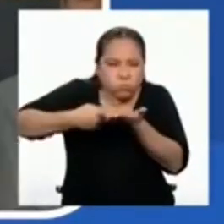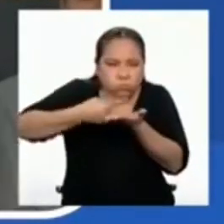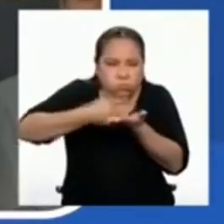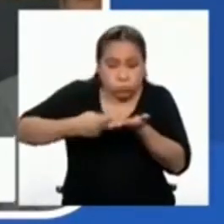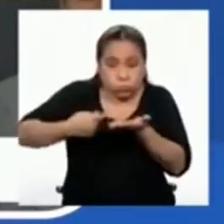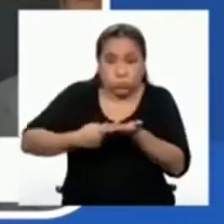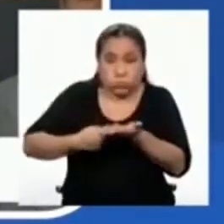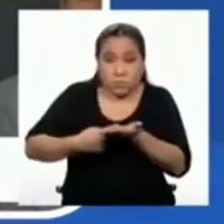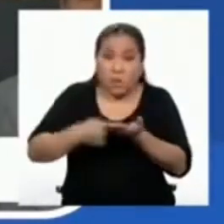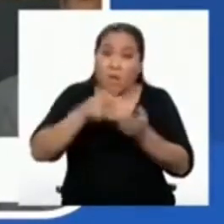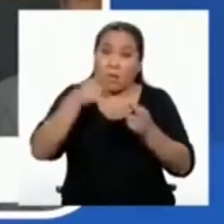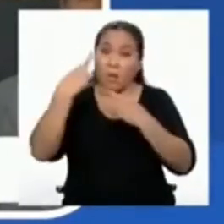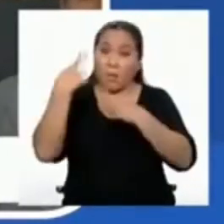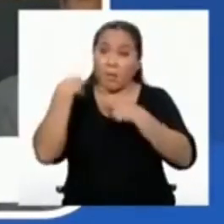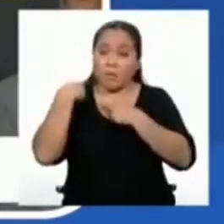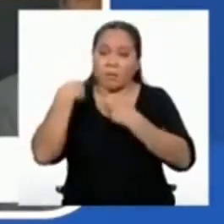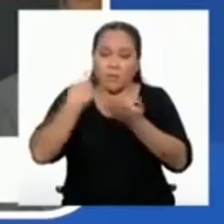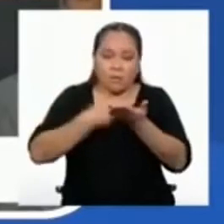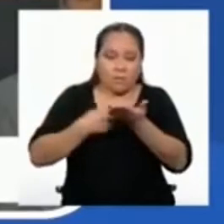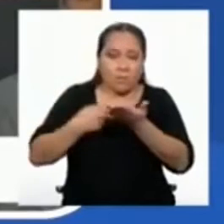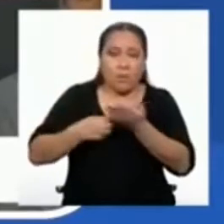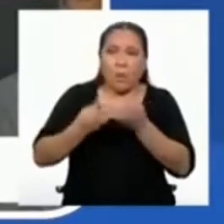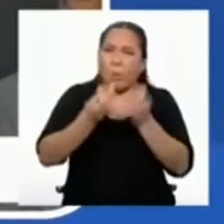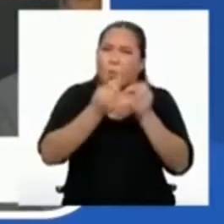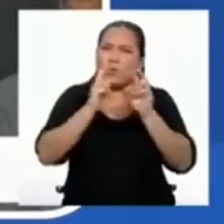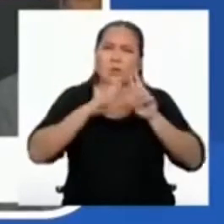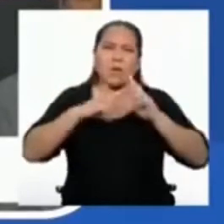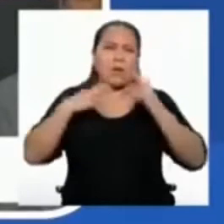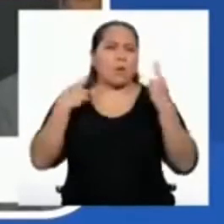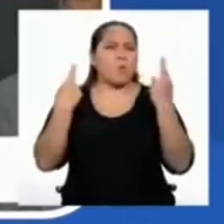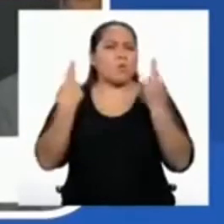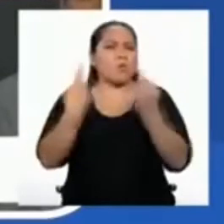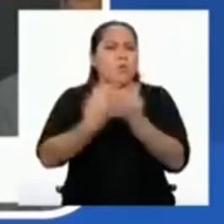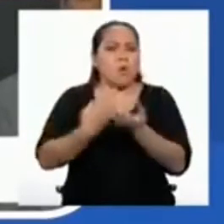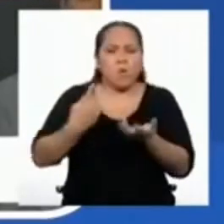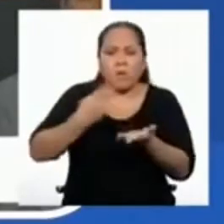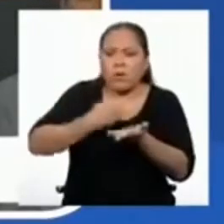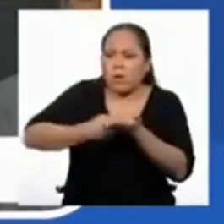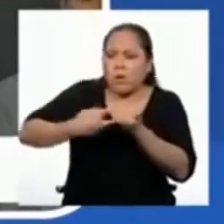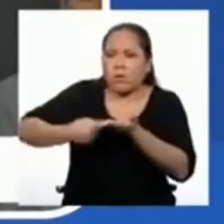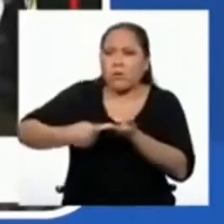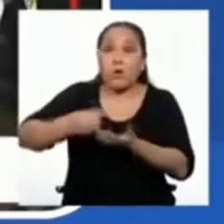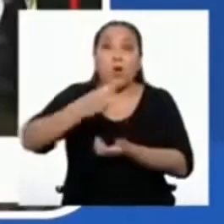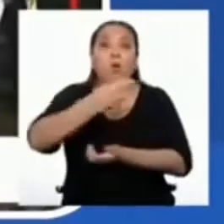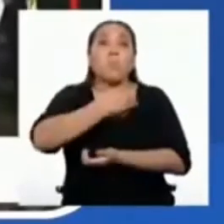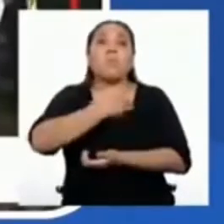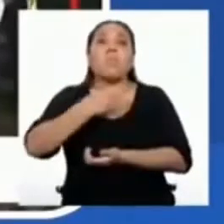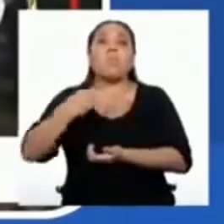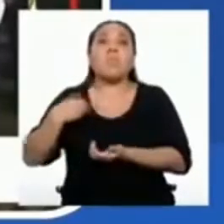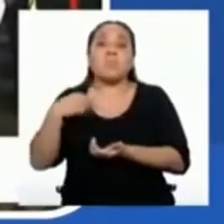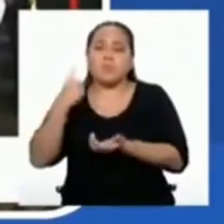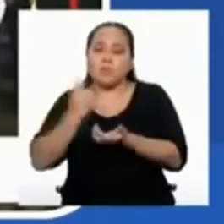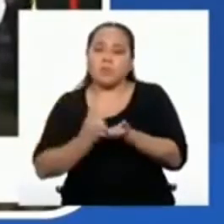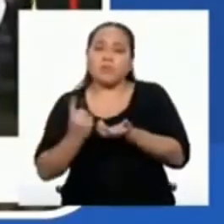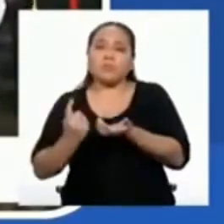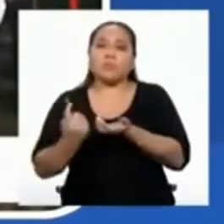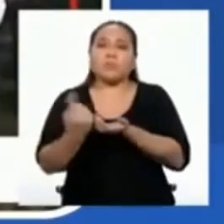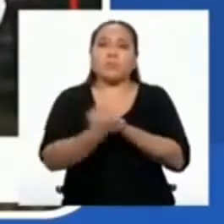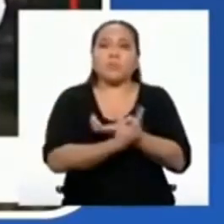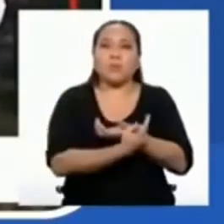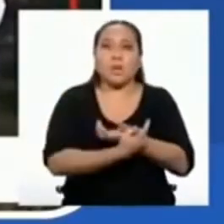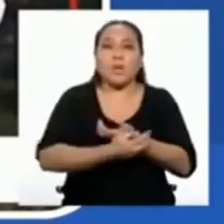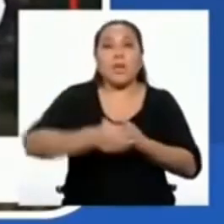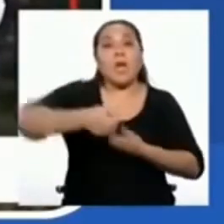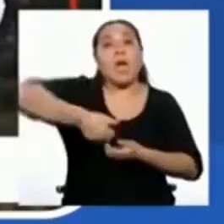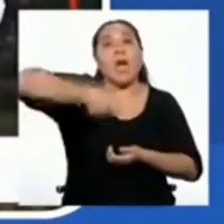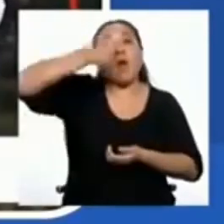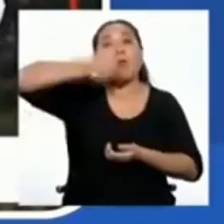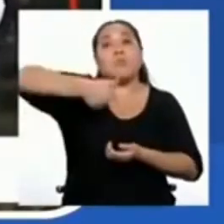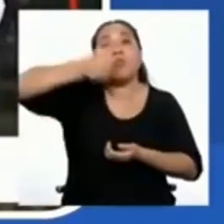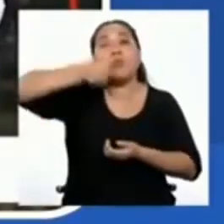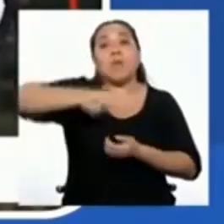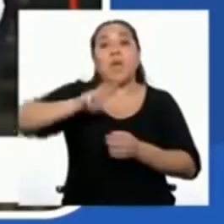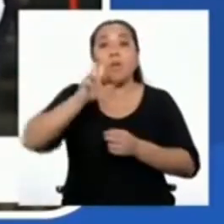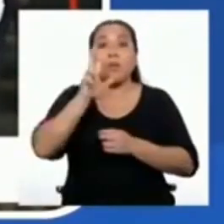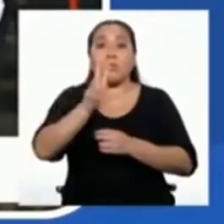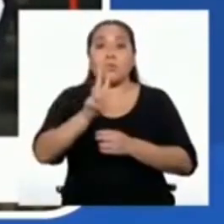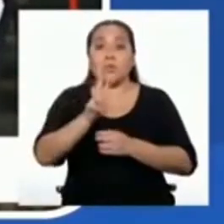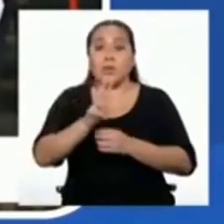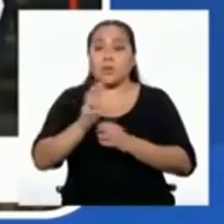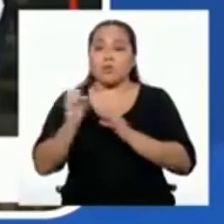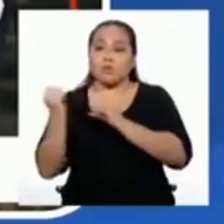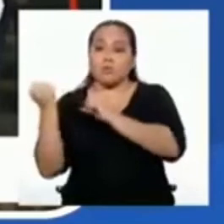y sostener reuniones de coordinación con ministros y autoridades de los tres niveles de gobierno,